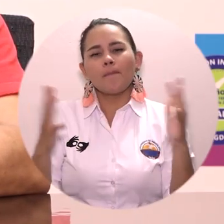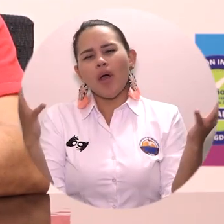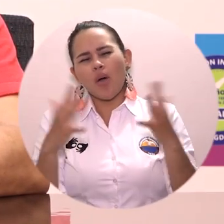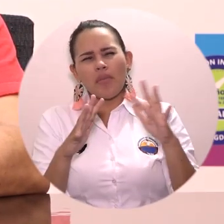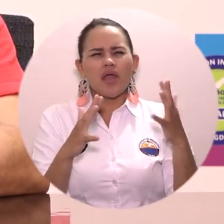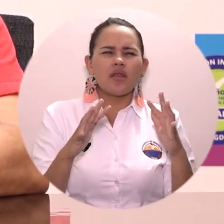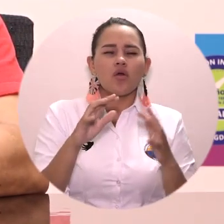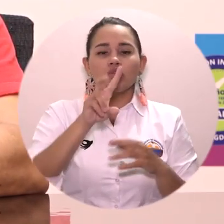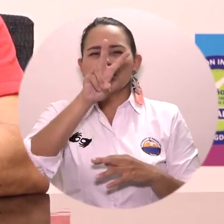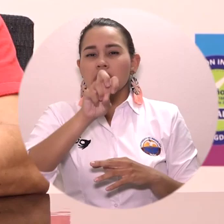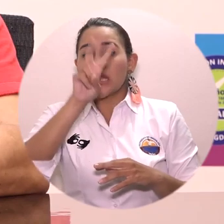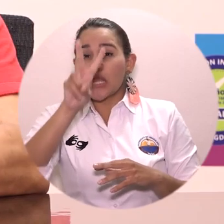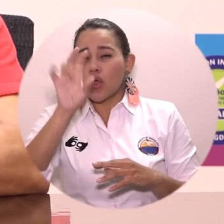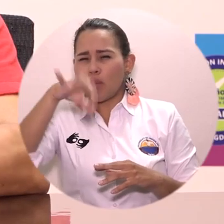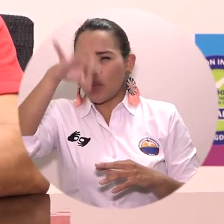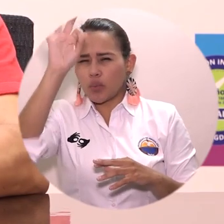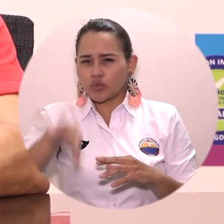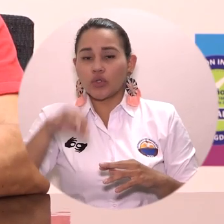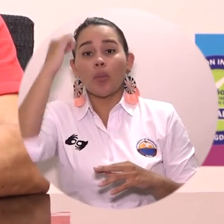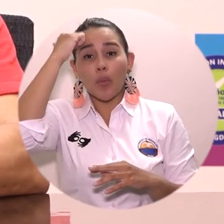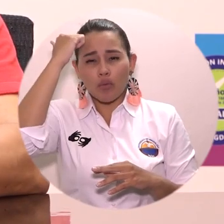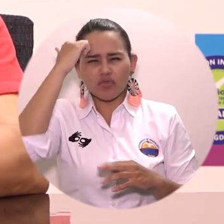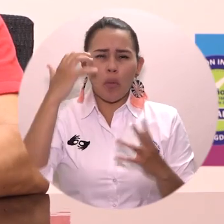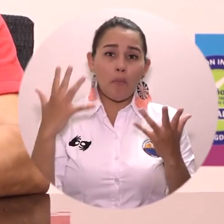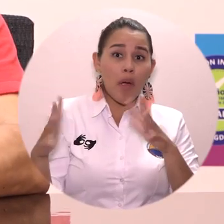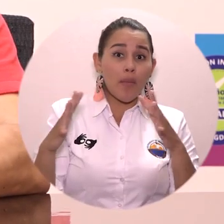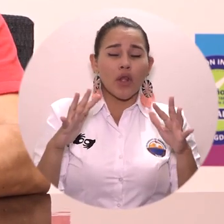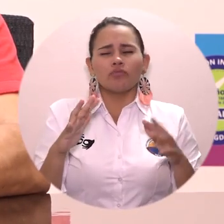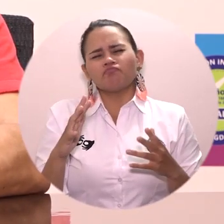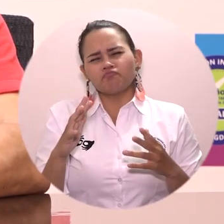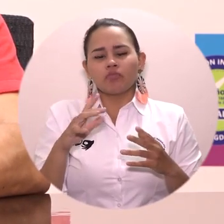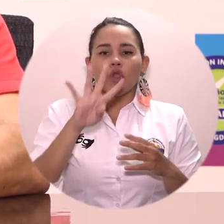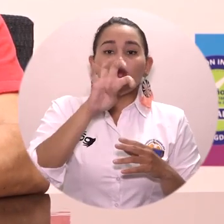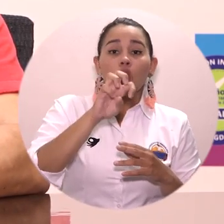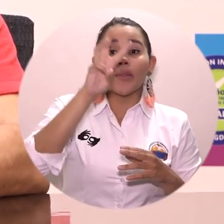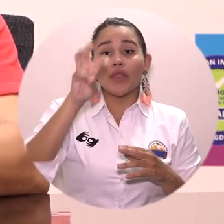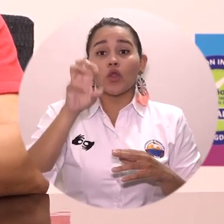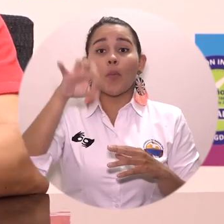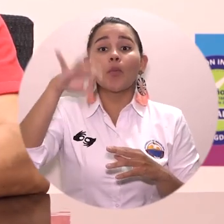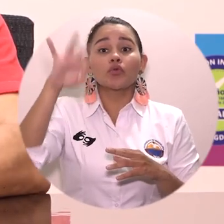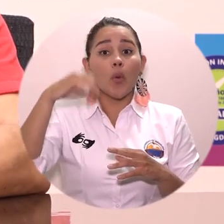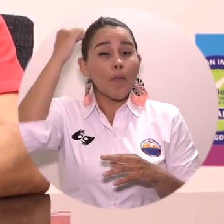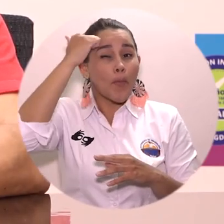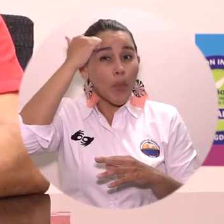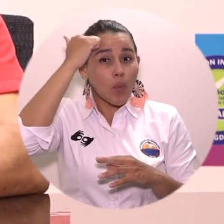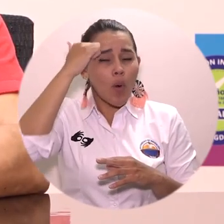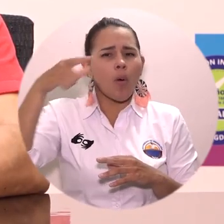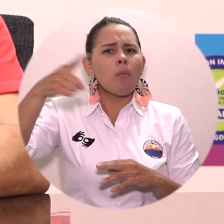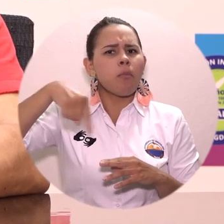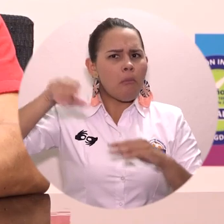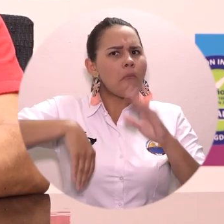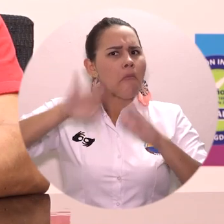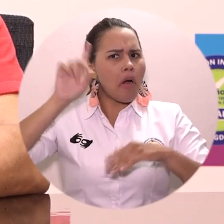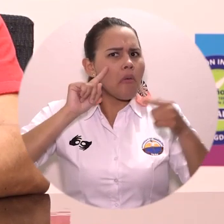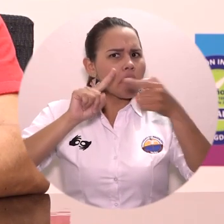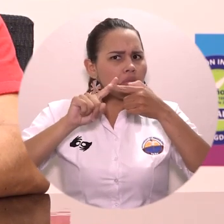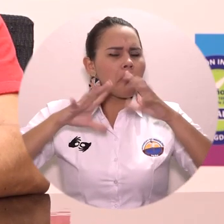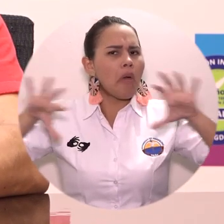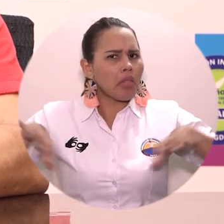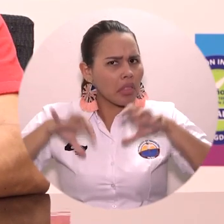% de los profesores en las cuales hemos identificado que casi el 98% de ellos han desarrollado actividades